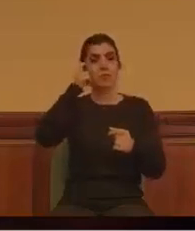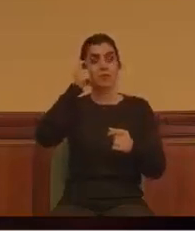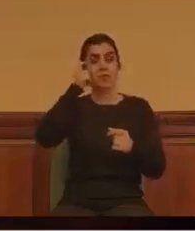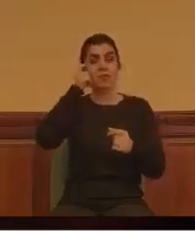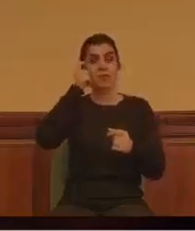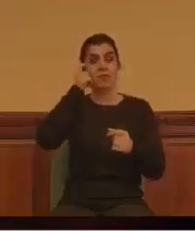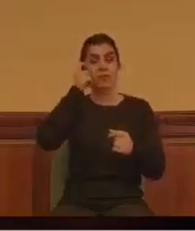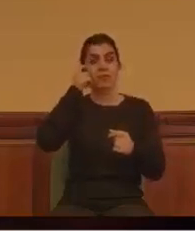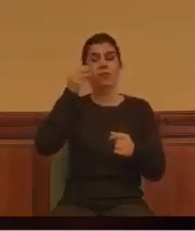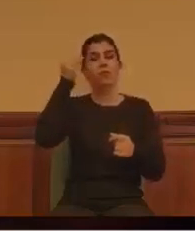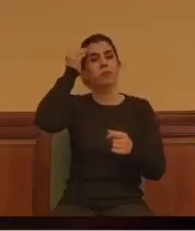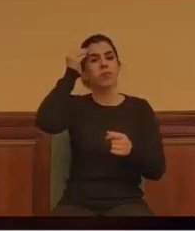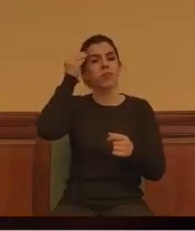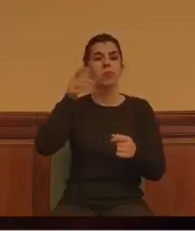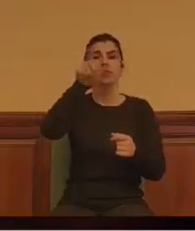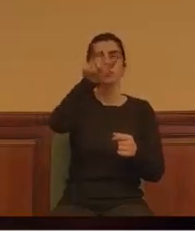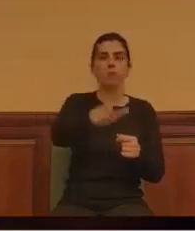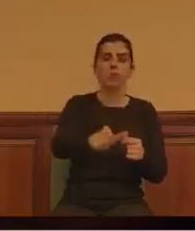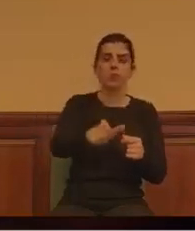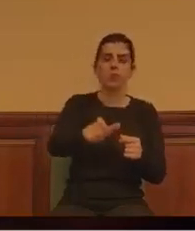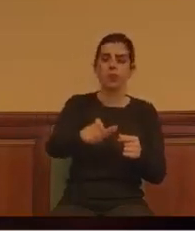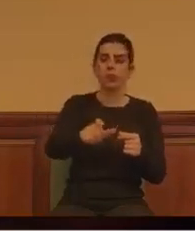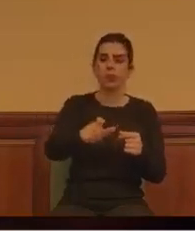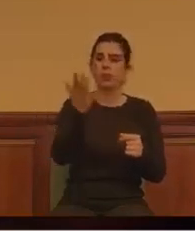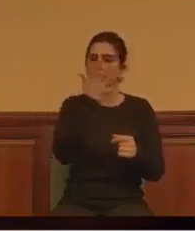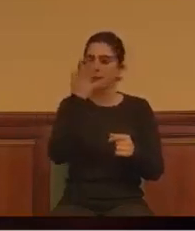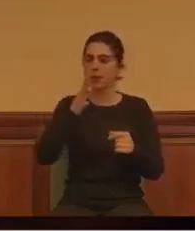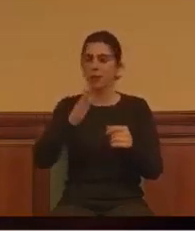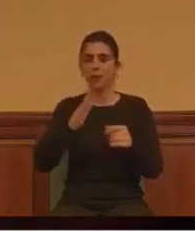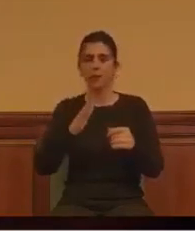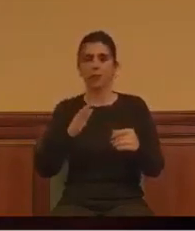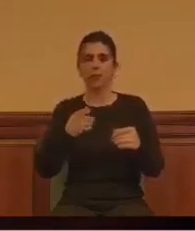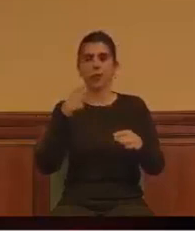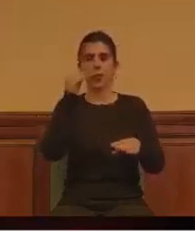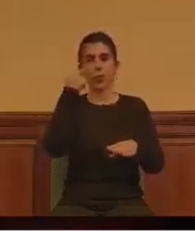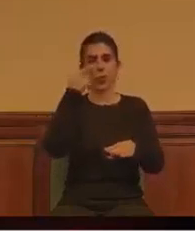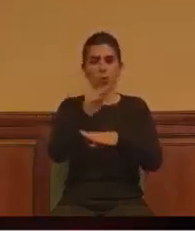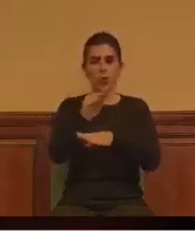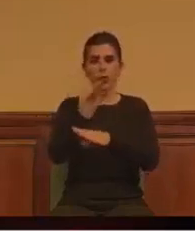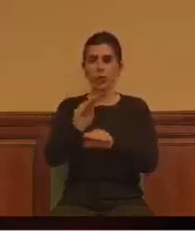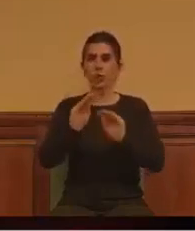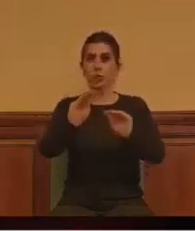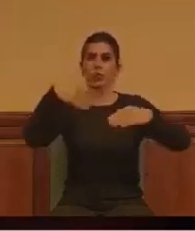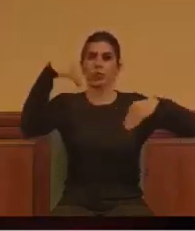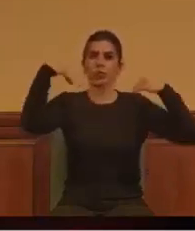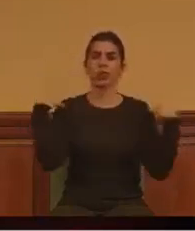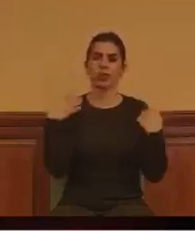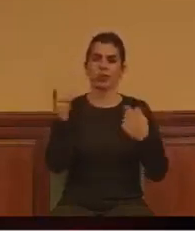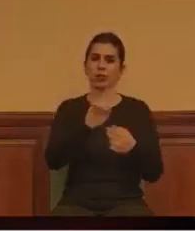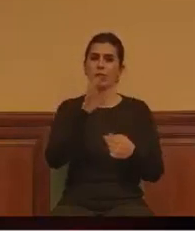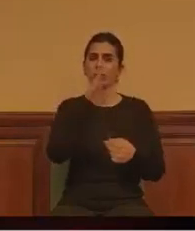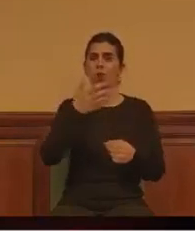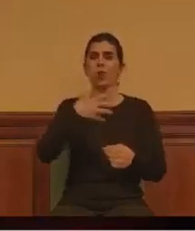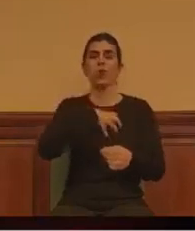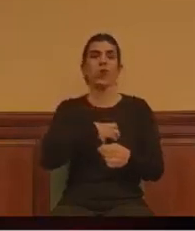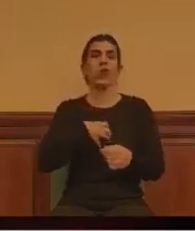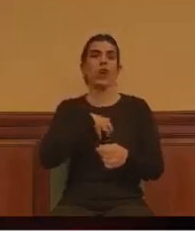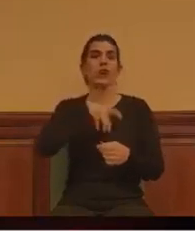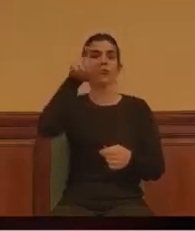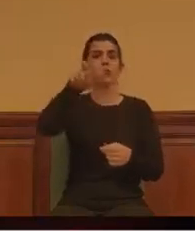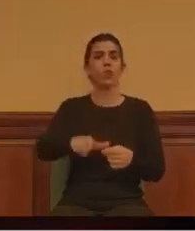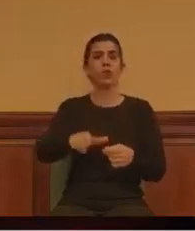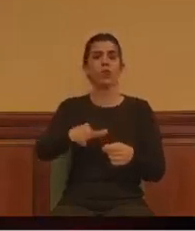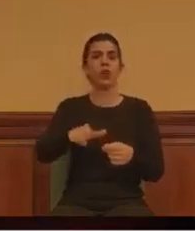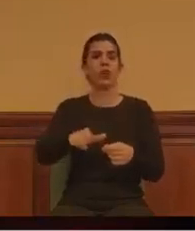que guarde el corral, sinceramente. No nos imaginamos el supuesto en el que un funcionario denuncie ante